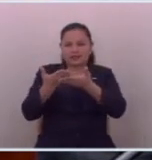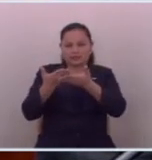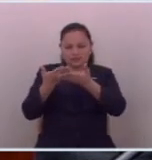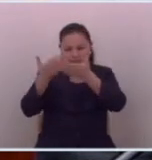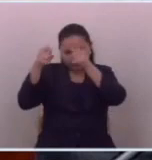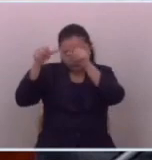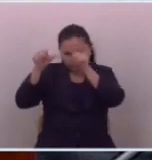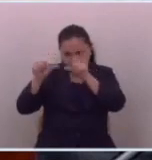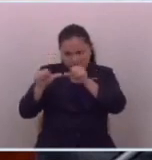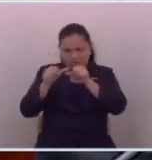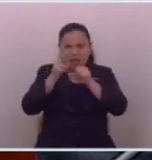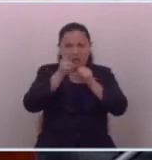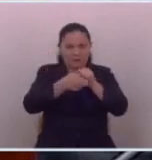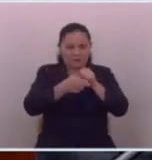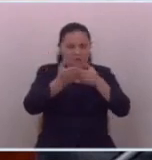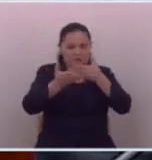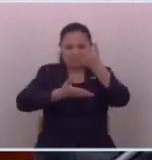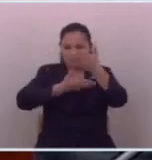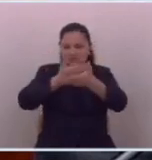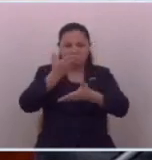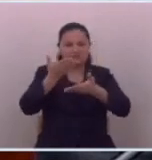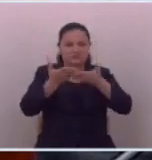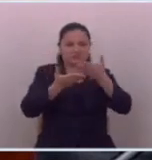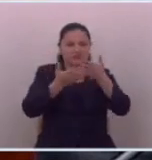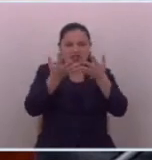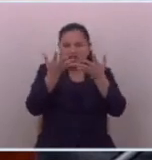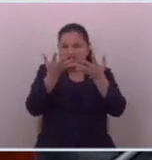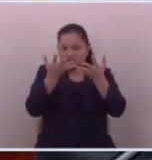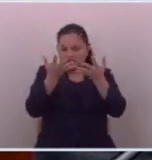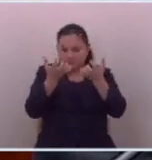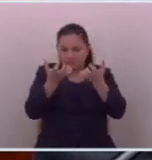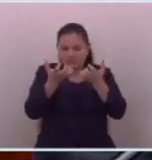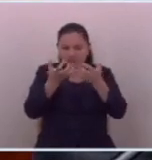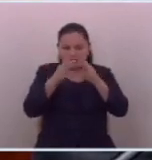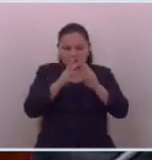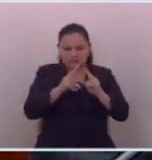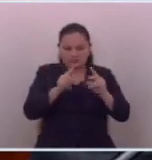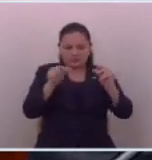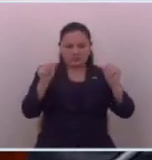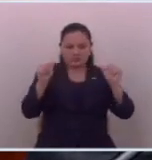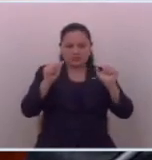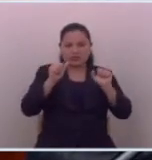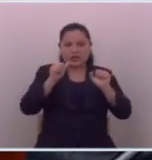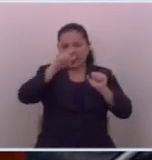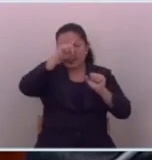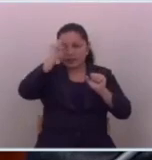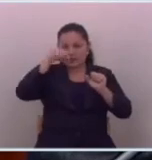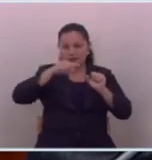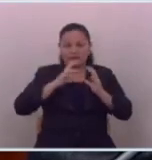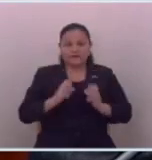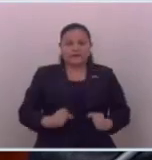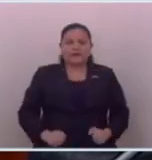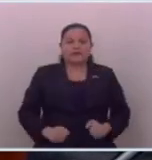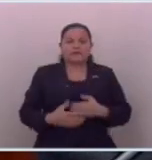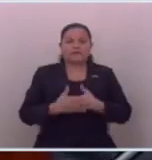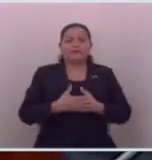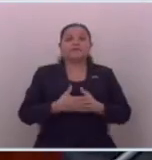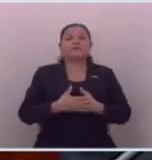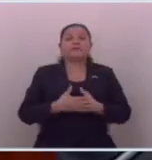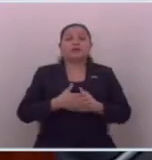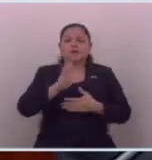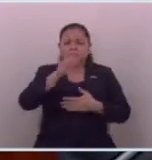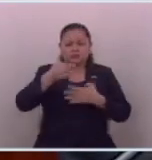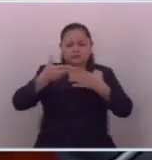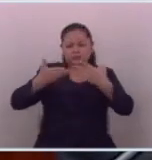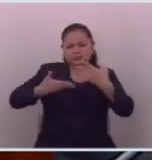porque están en el negocio de querer destruir el trabajo de este gobierno y están en